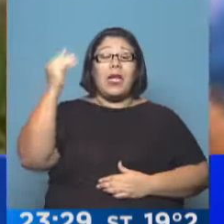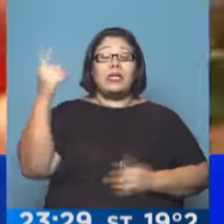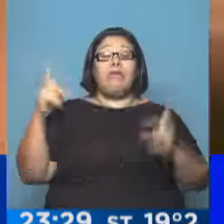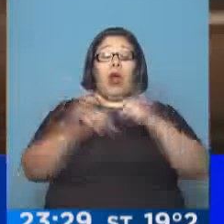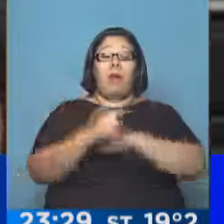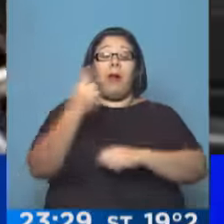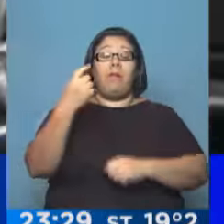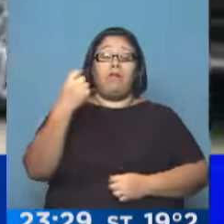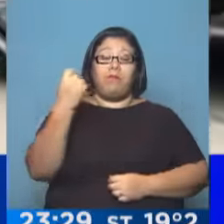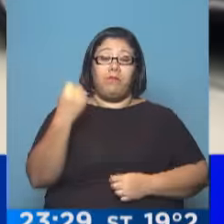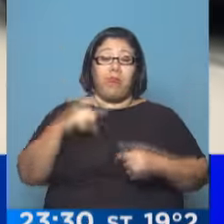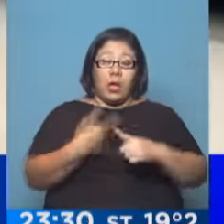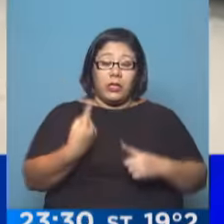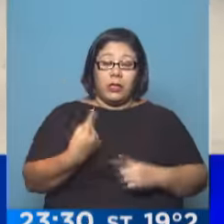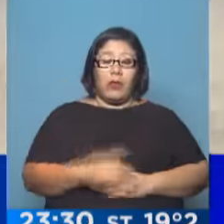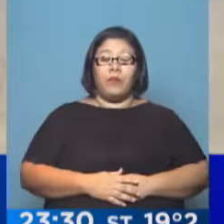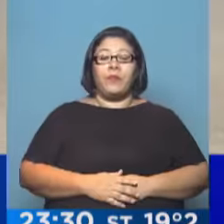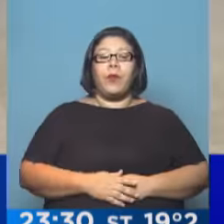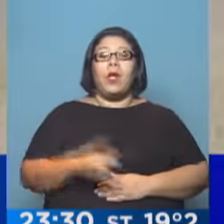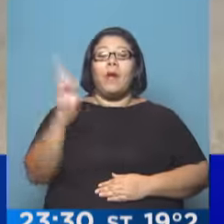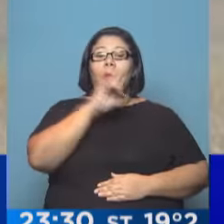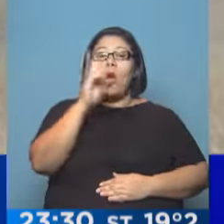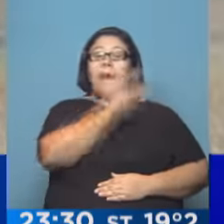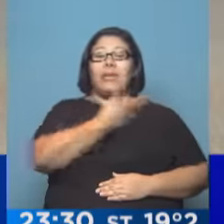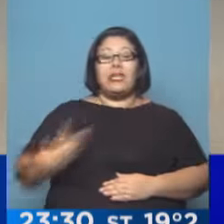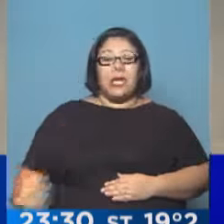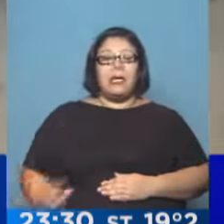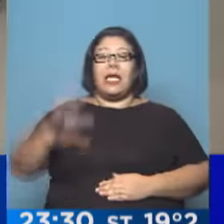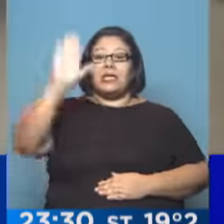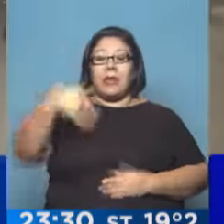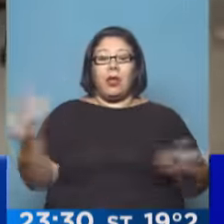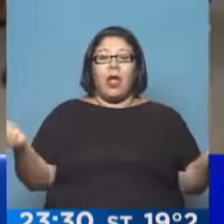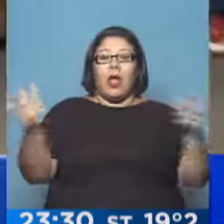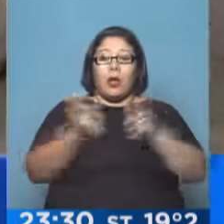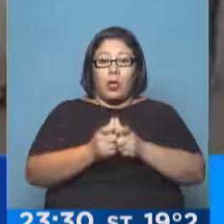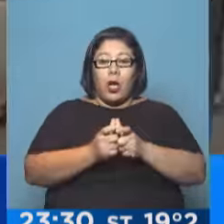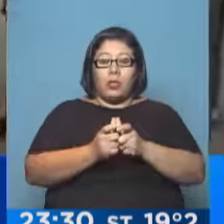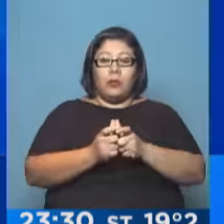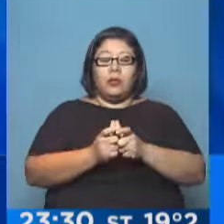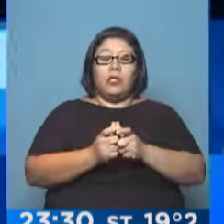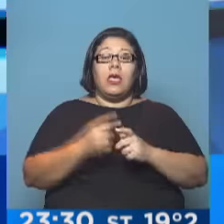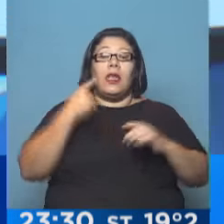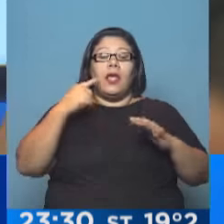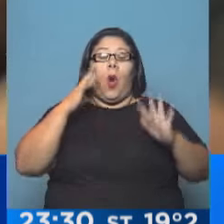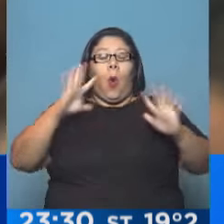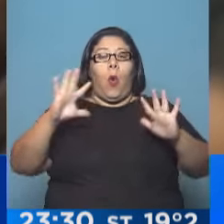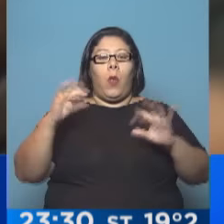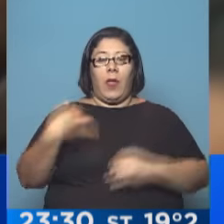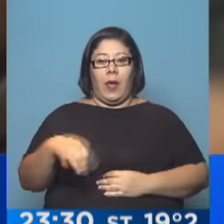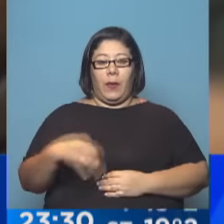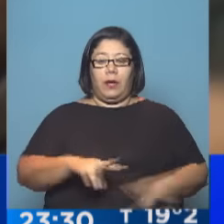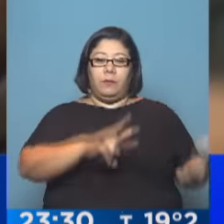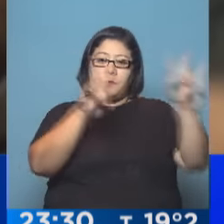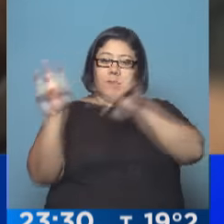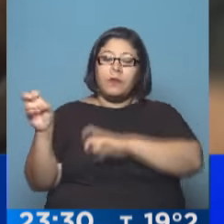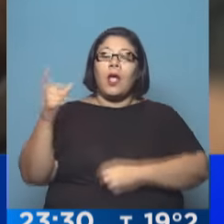convocó a una reunión de gabinete de emergencia y el PT convocó a la militancia a permanecer en alerta. Prat-Gay